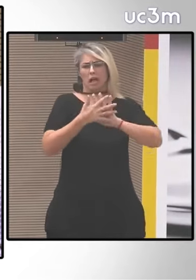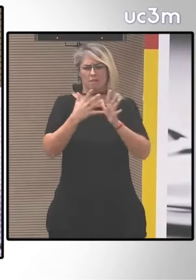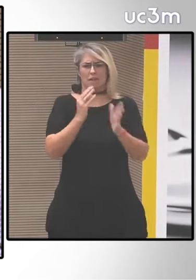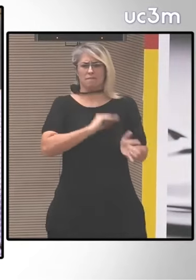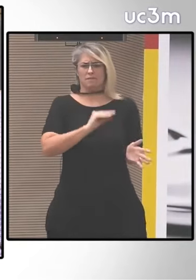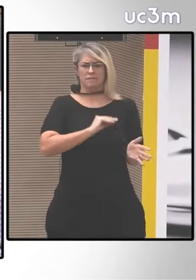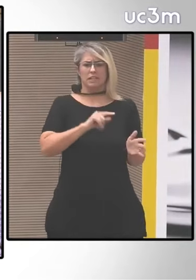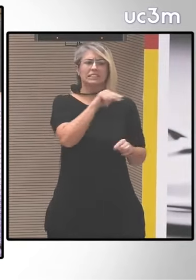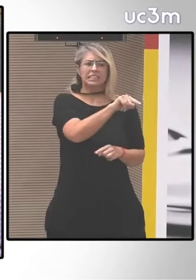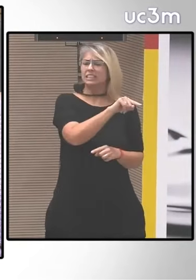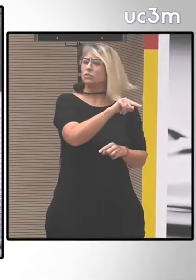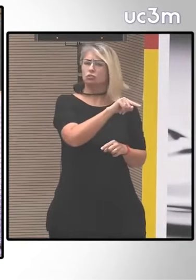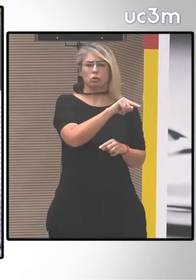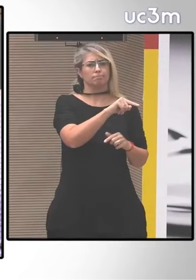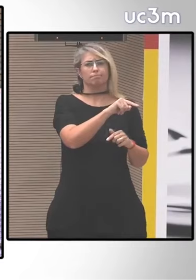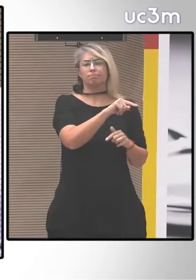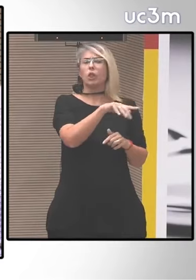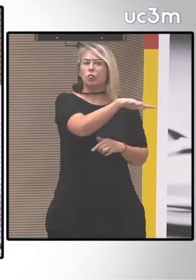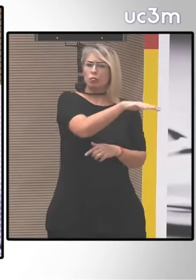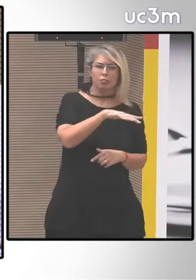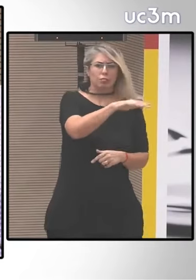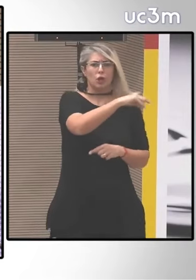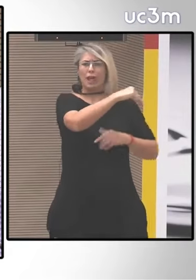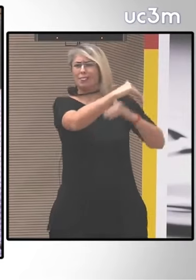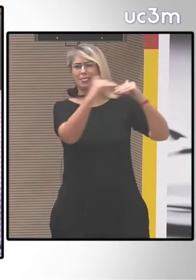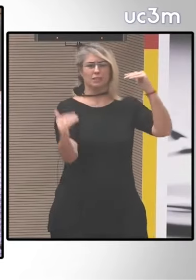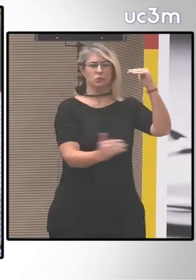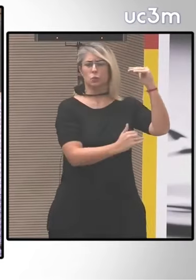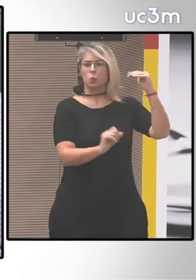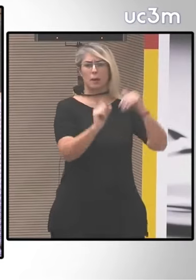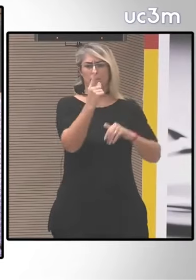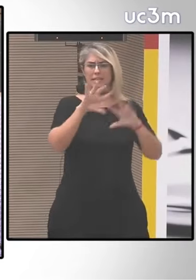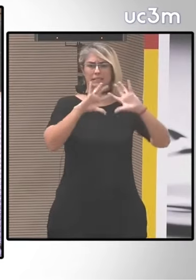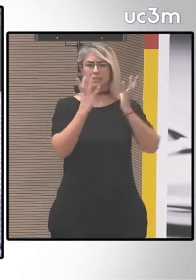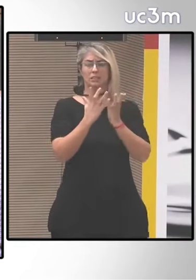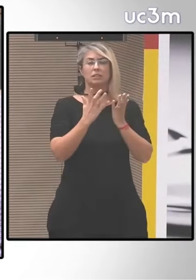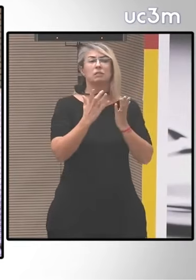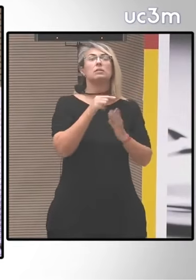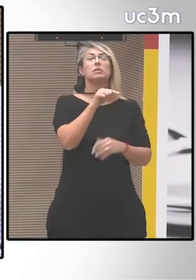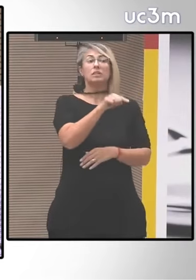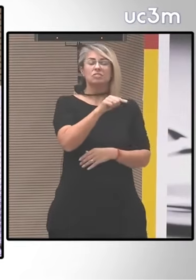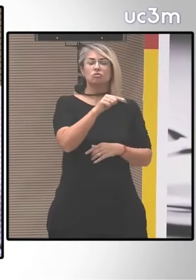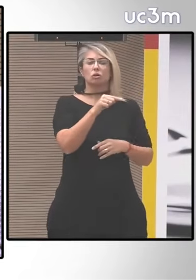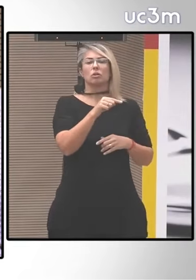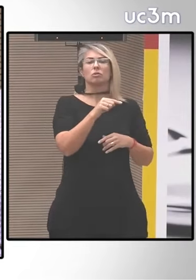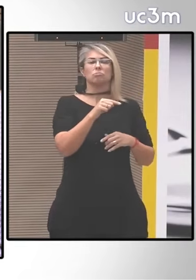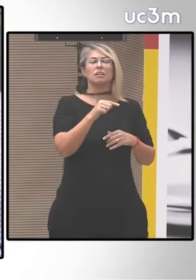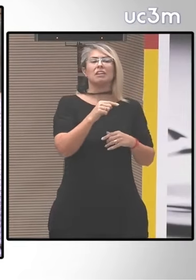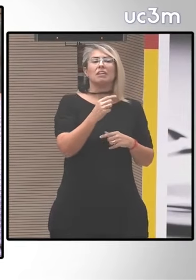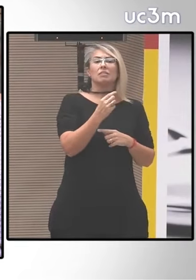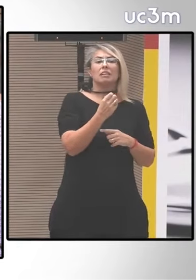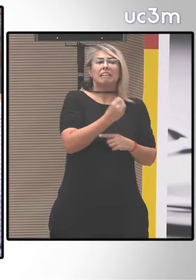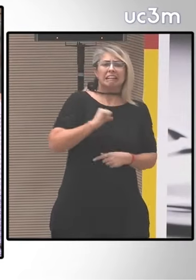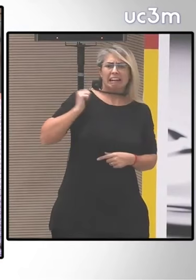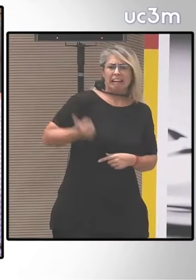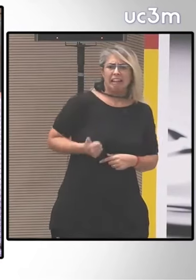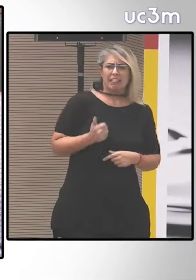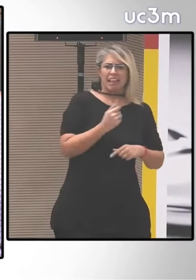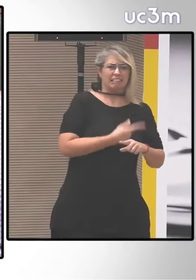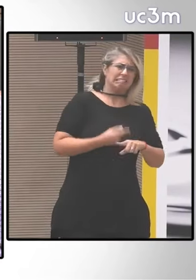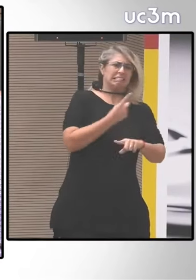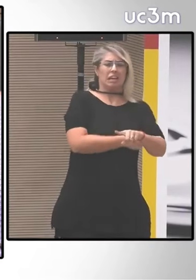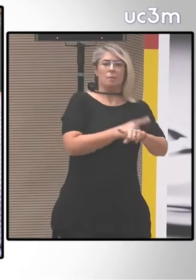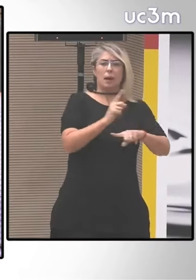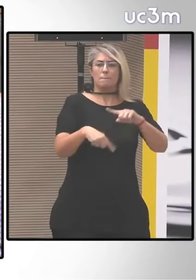regiones más desiguales del planeta la brecha entre la pobreza extrema y la riqueza extrema junto con las altas tasas de inflación ha